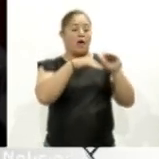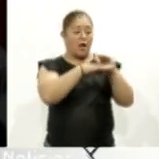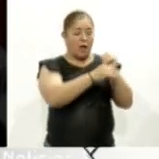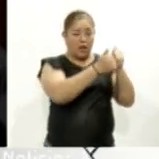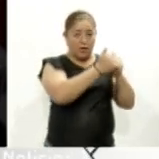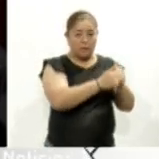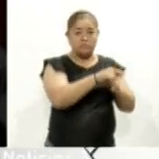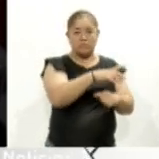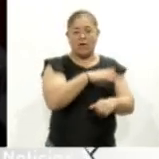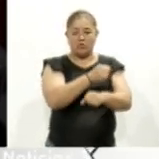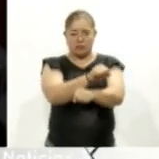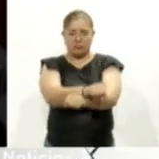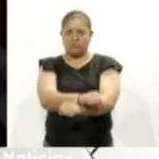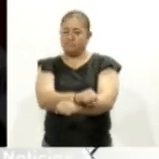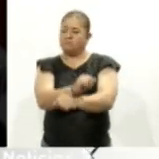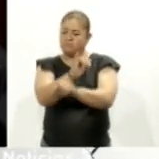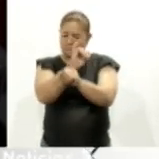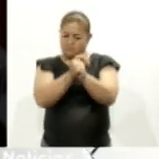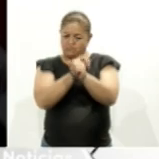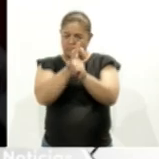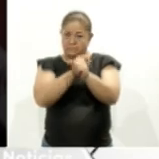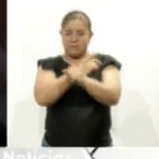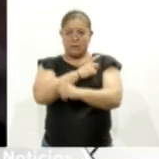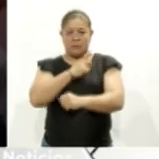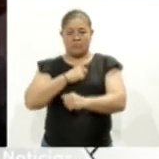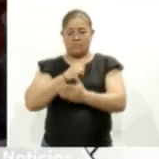tortura se realiza una investigación independiente.